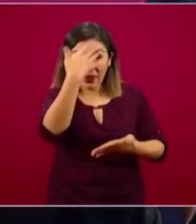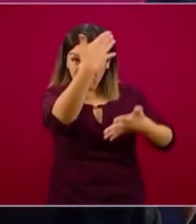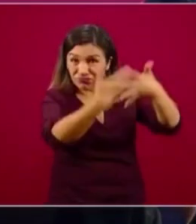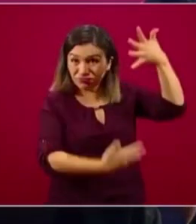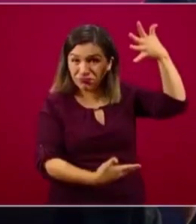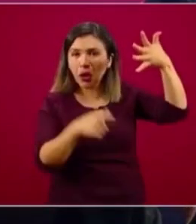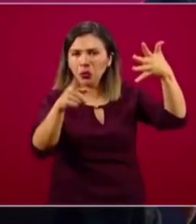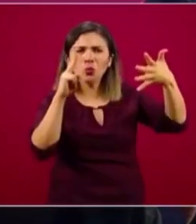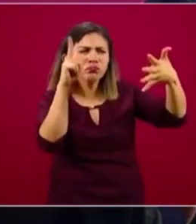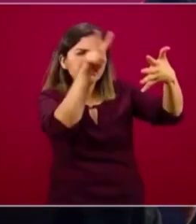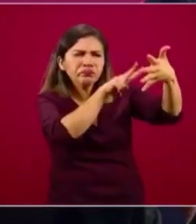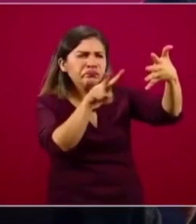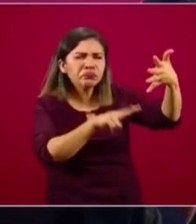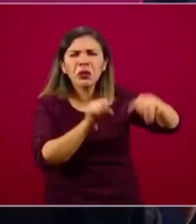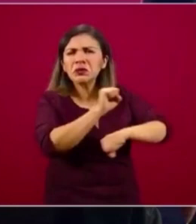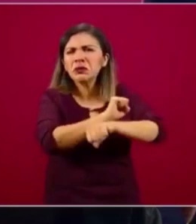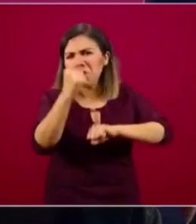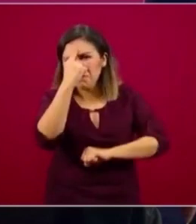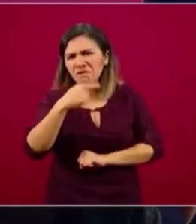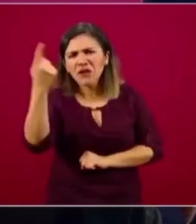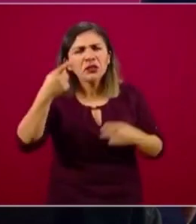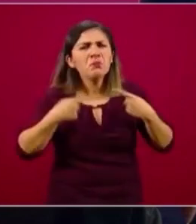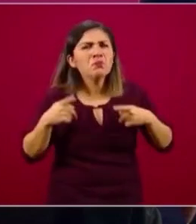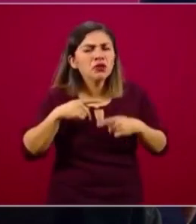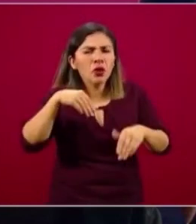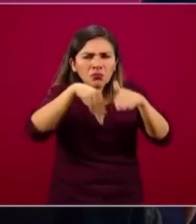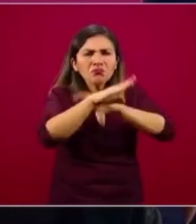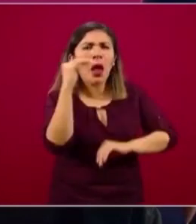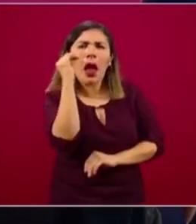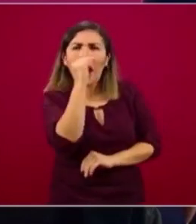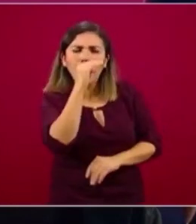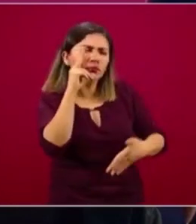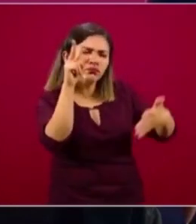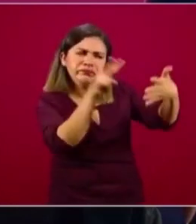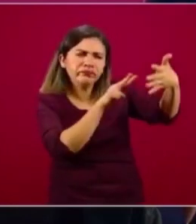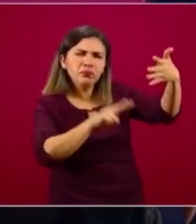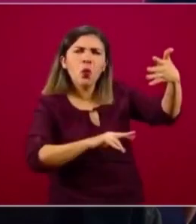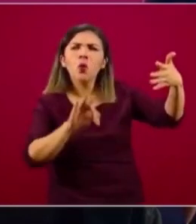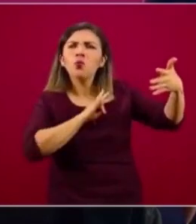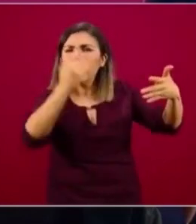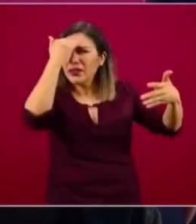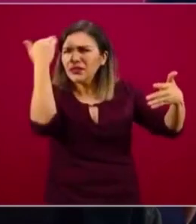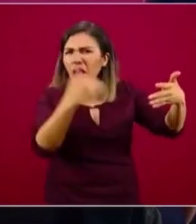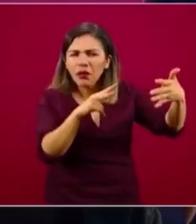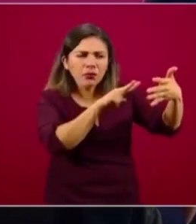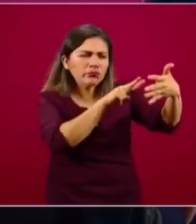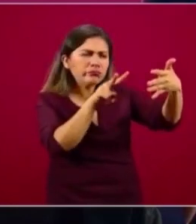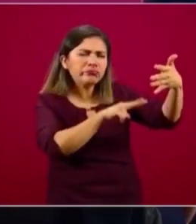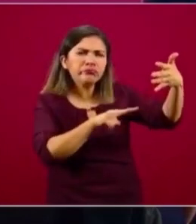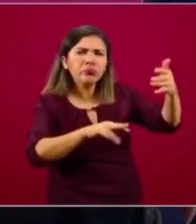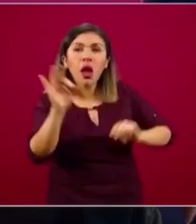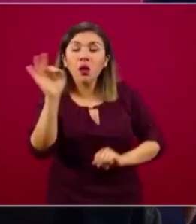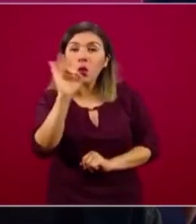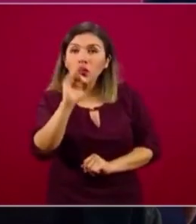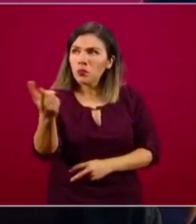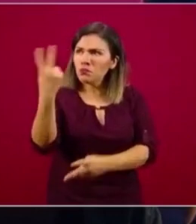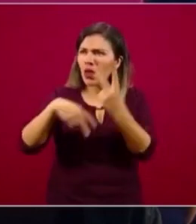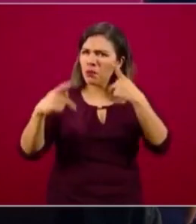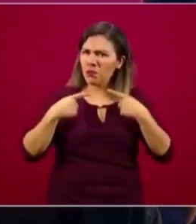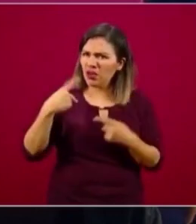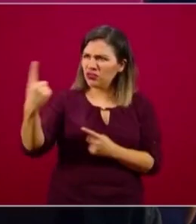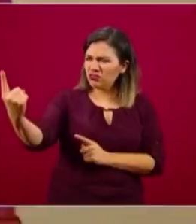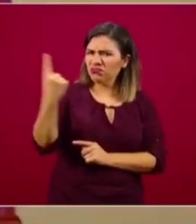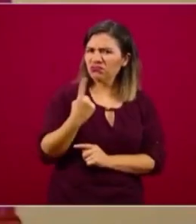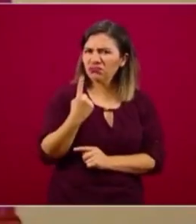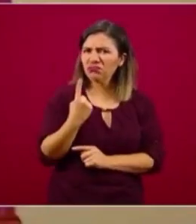ustedes de manera muy sencilla, cualquier ciudadano y por supuesto de manera gratuita, van a poder consultar cuando reciben una